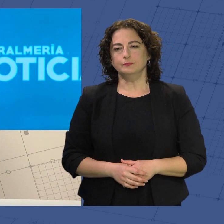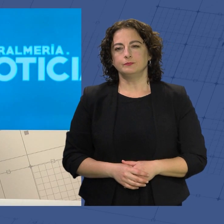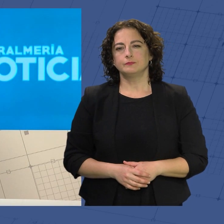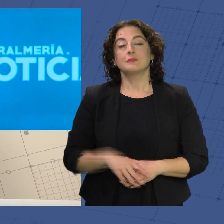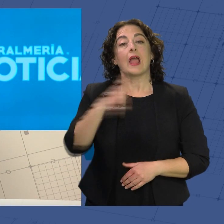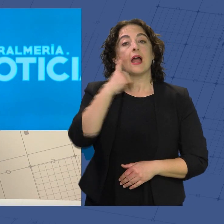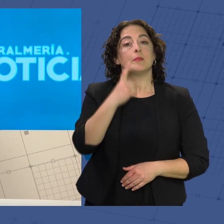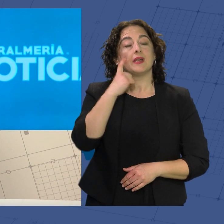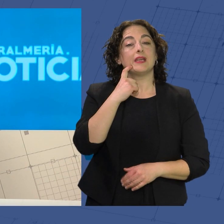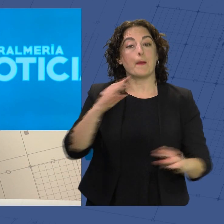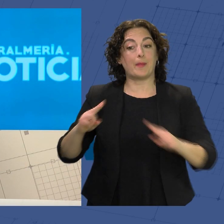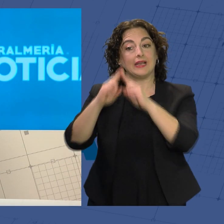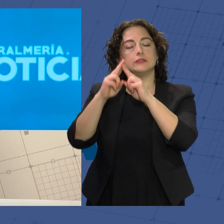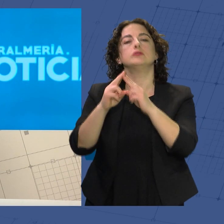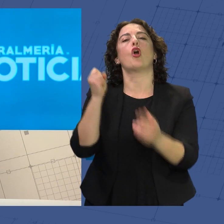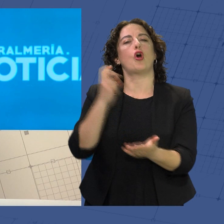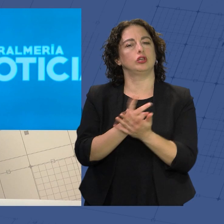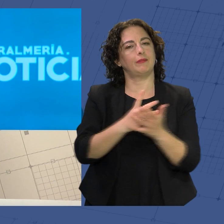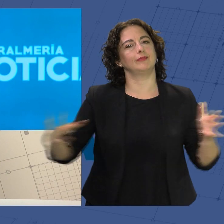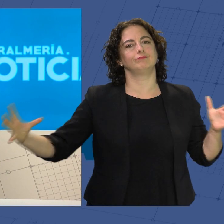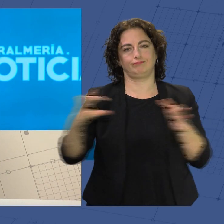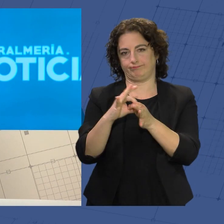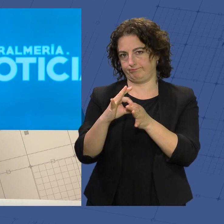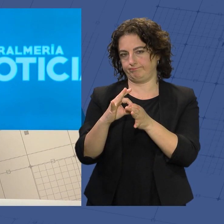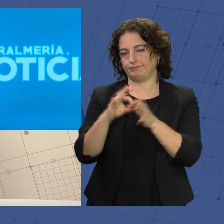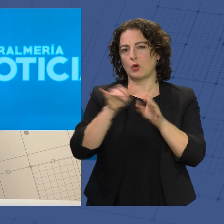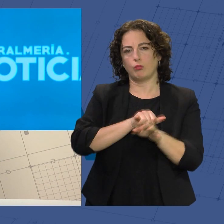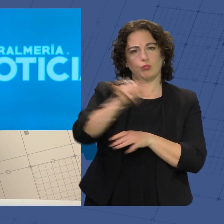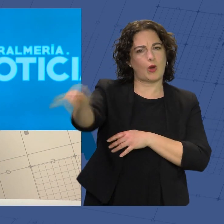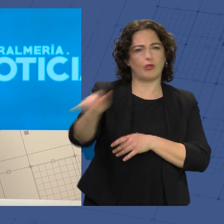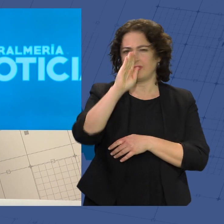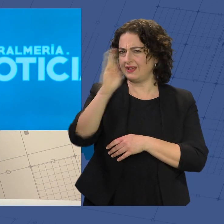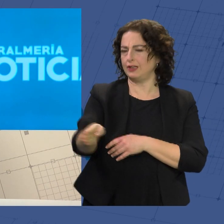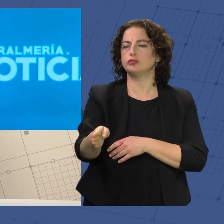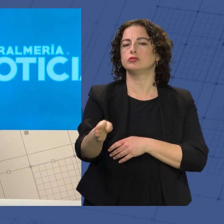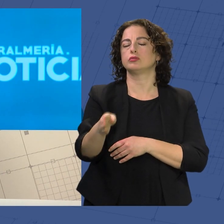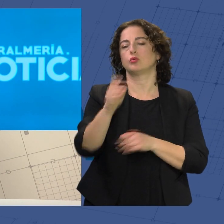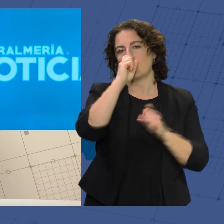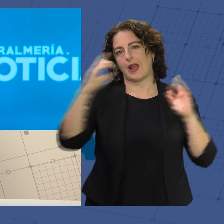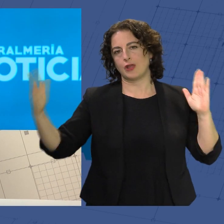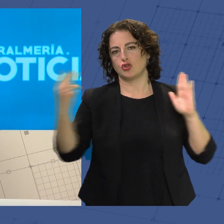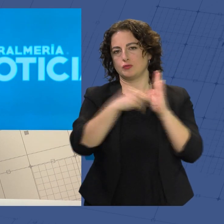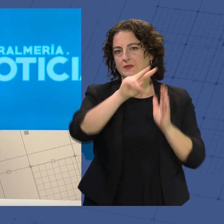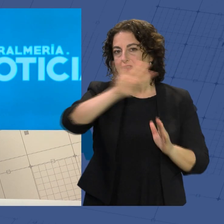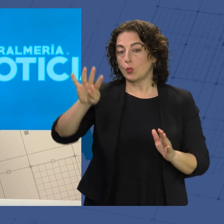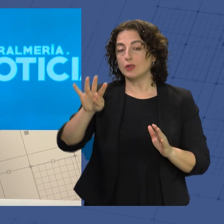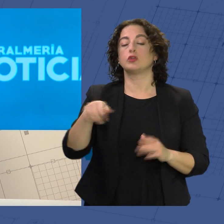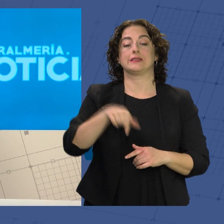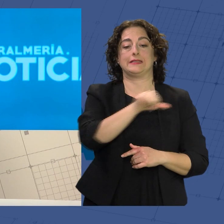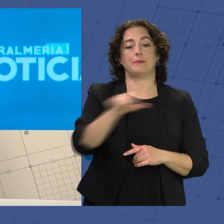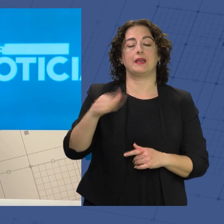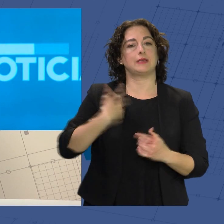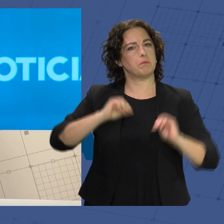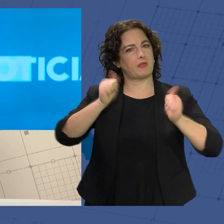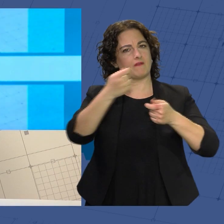Almería y París volverán a estar conectadas con vuelo directo durante 2024. Esta semana se han puesto a la